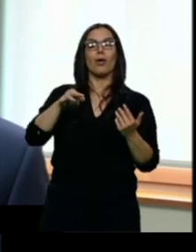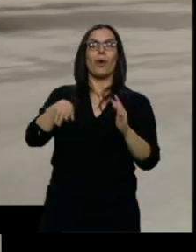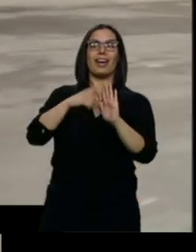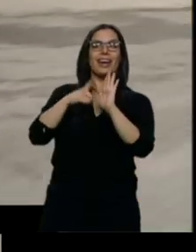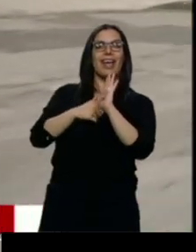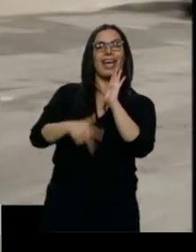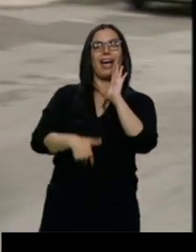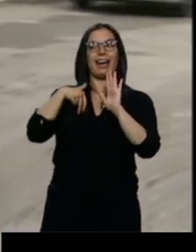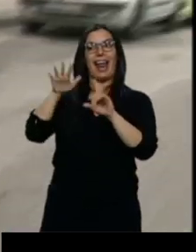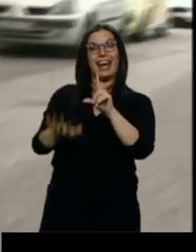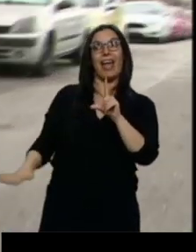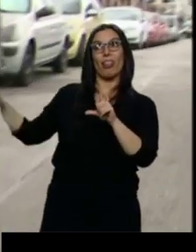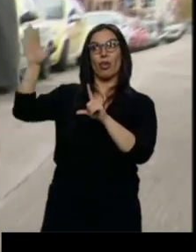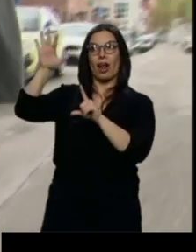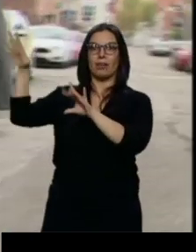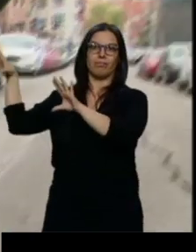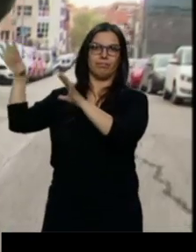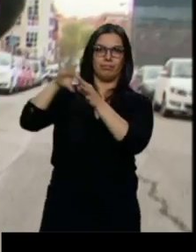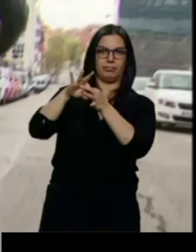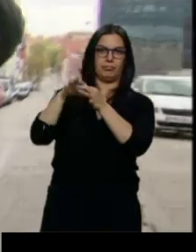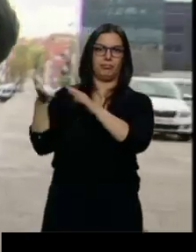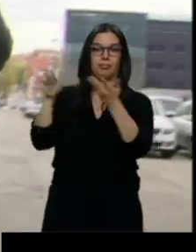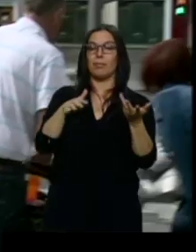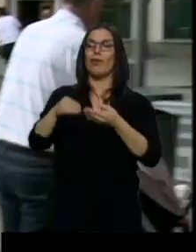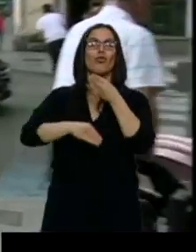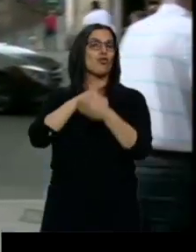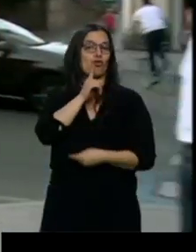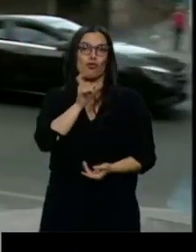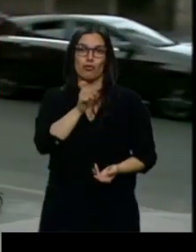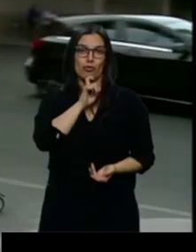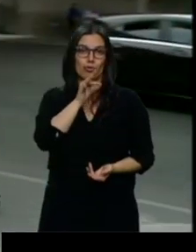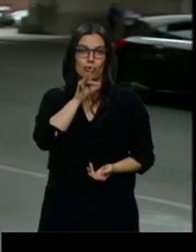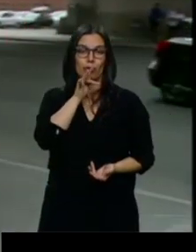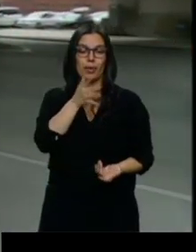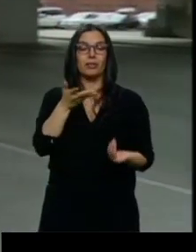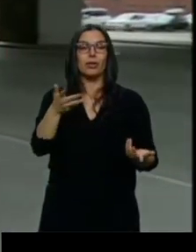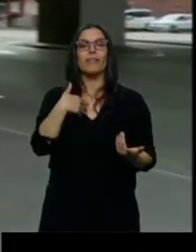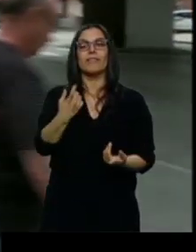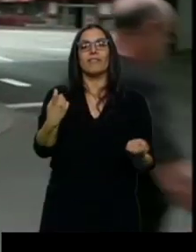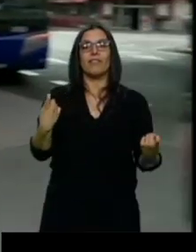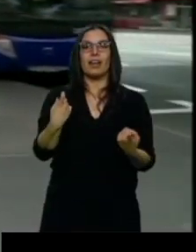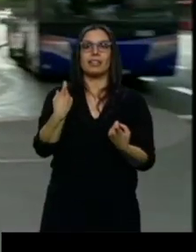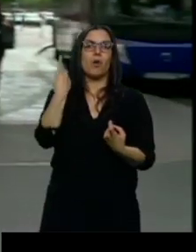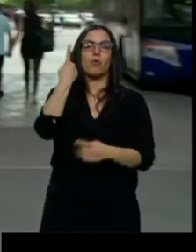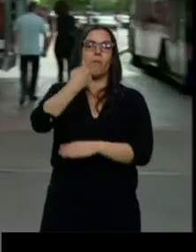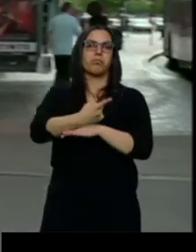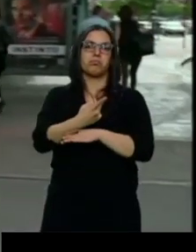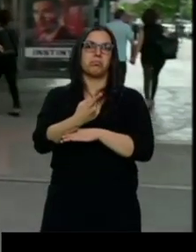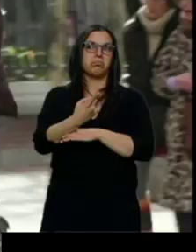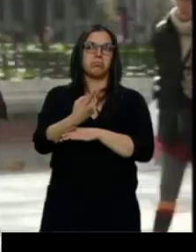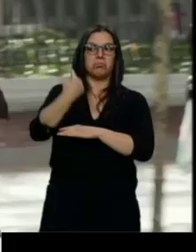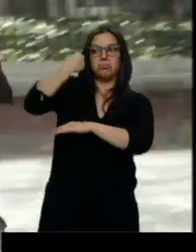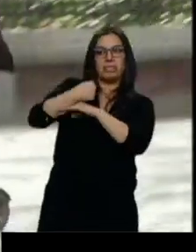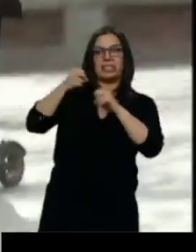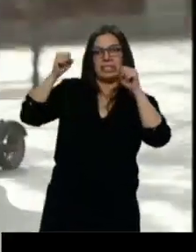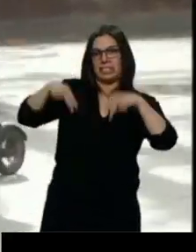del Estado. Una regulación que no se ha producido. Tan solo existe una instrucción sin carácter vinculante emitida por la DGT en el